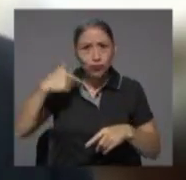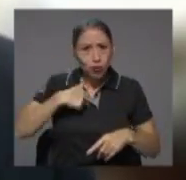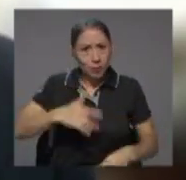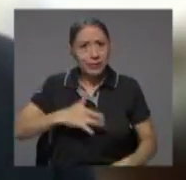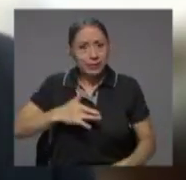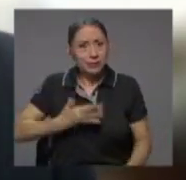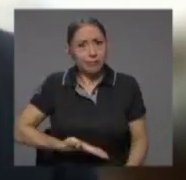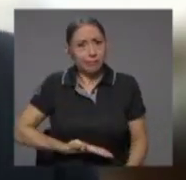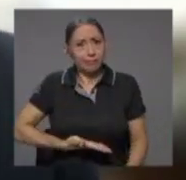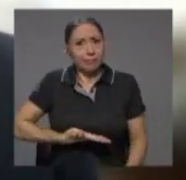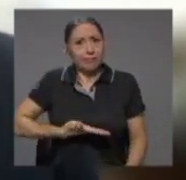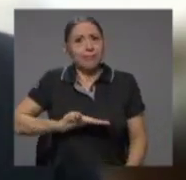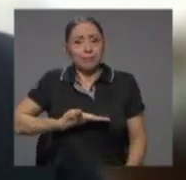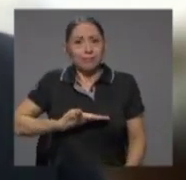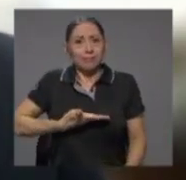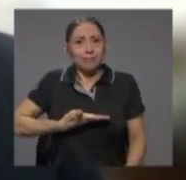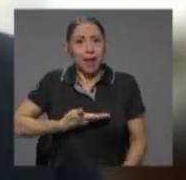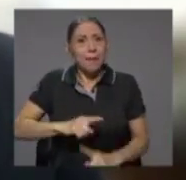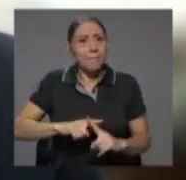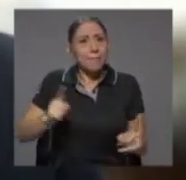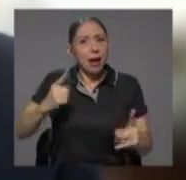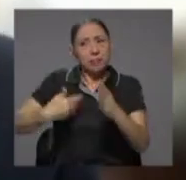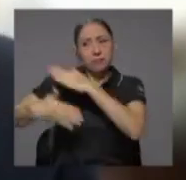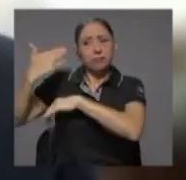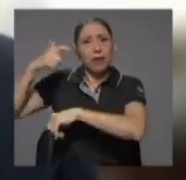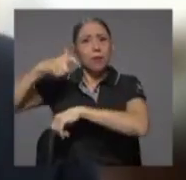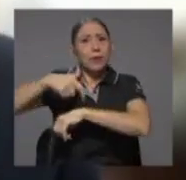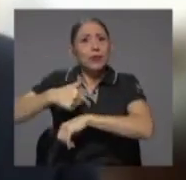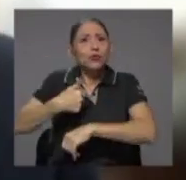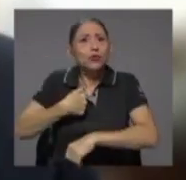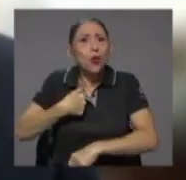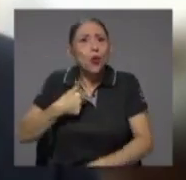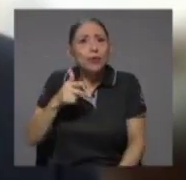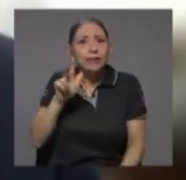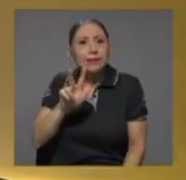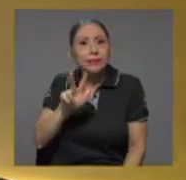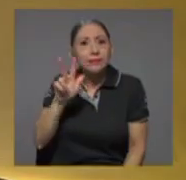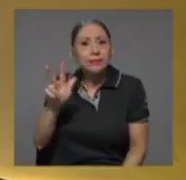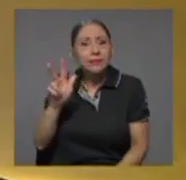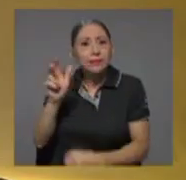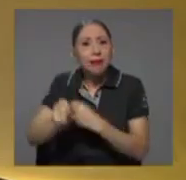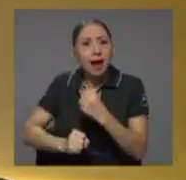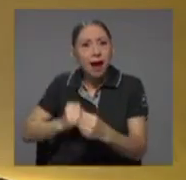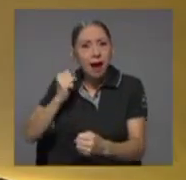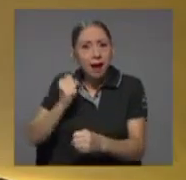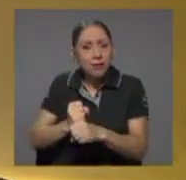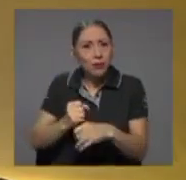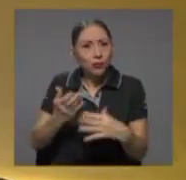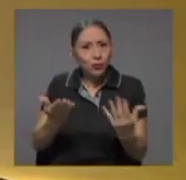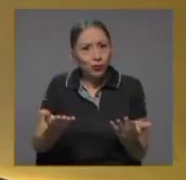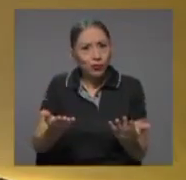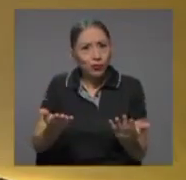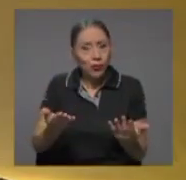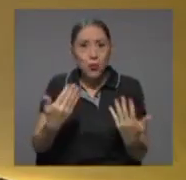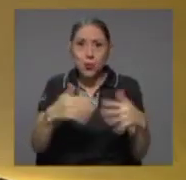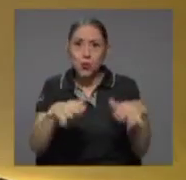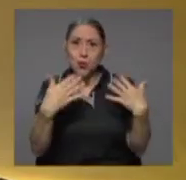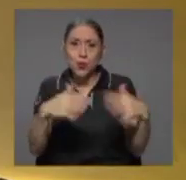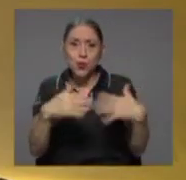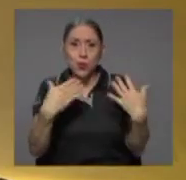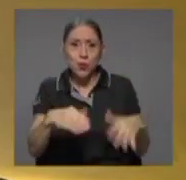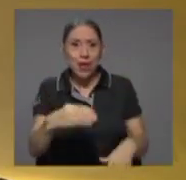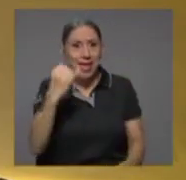pero yo tenía en ese entonces 33 años. Imagínense don Fernando